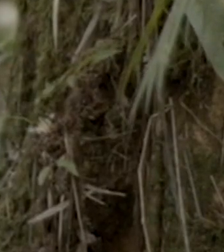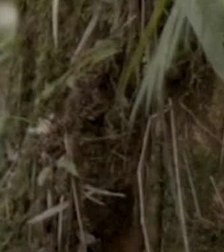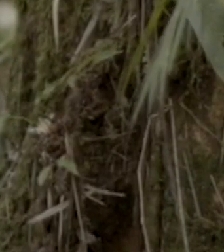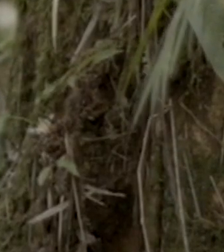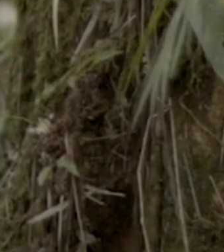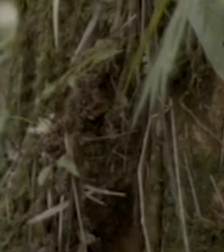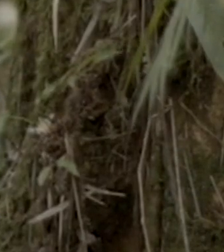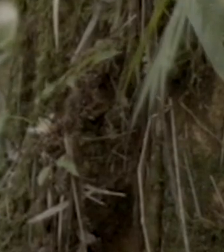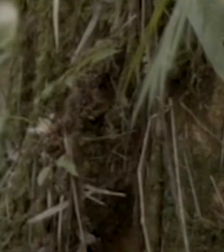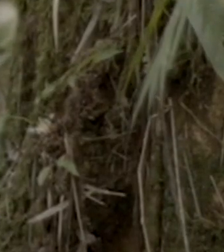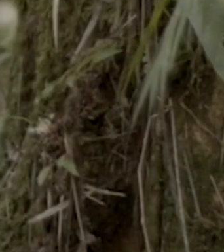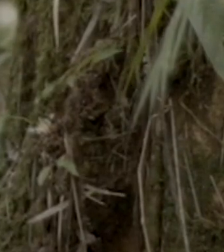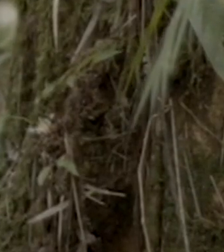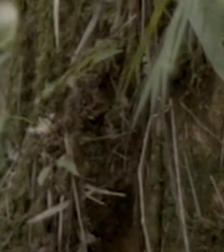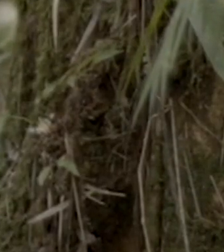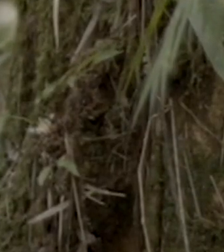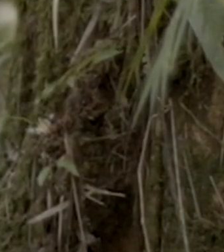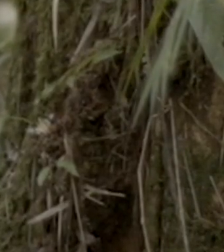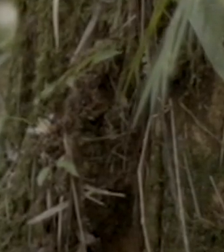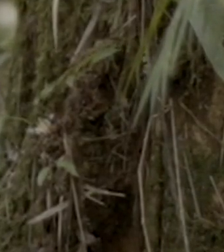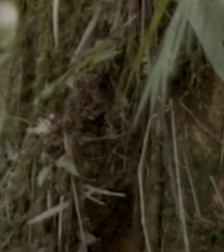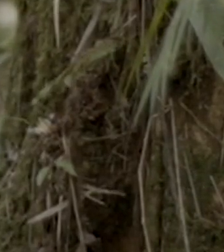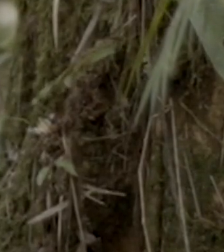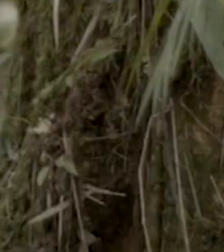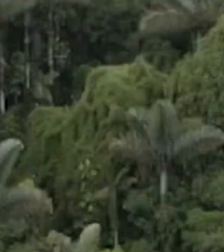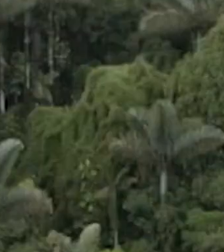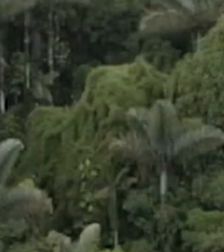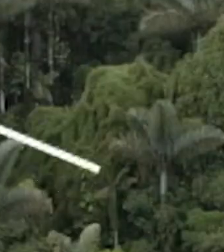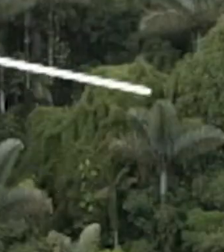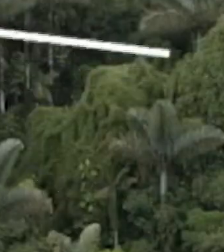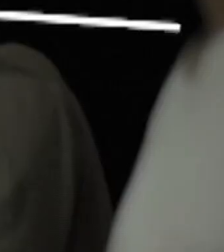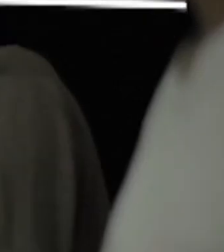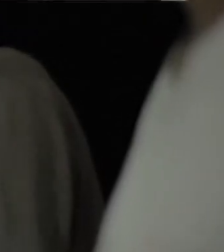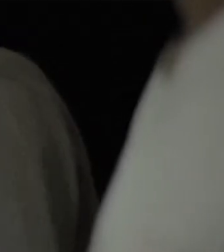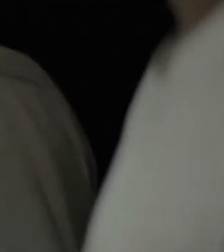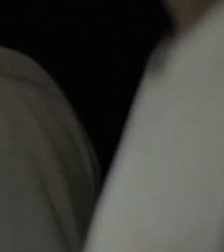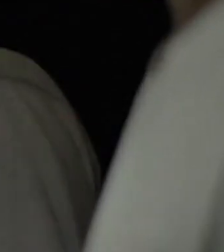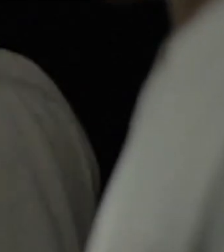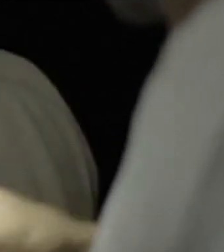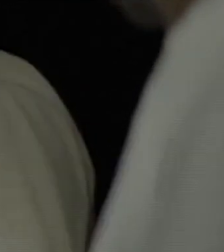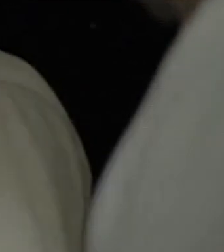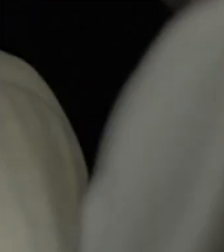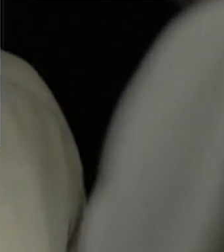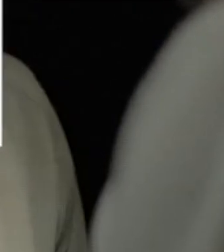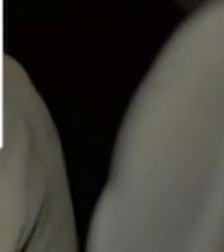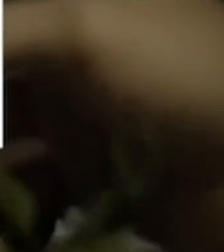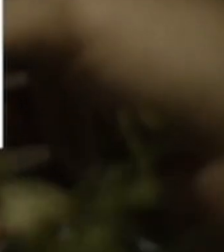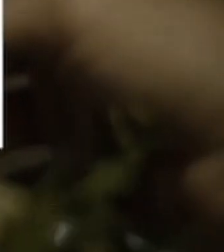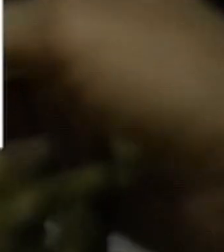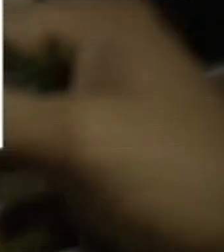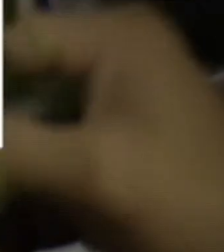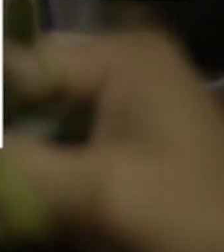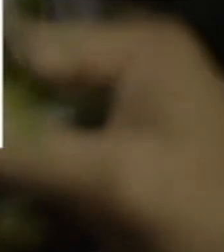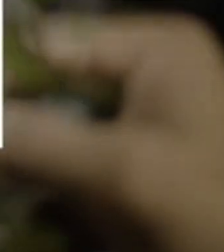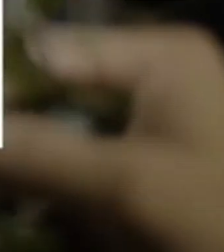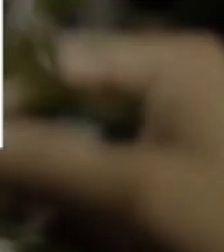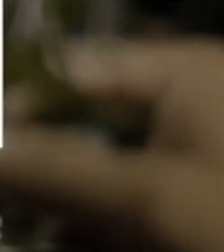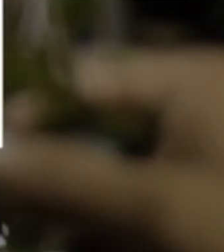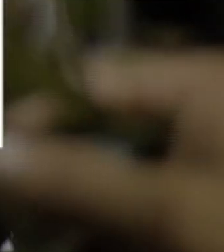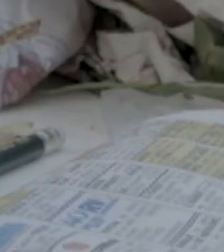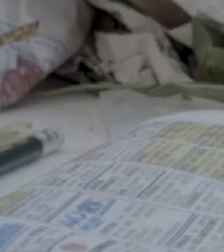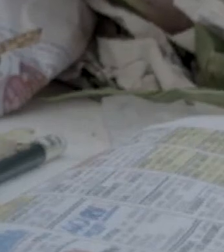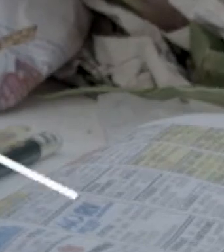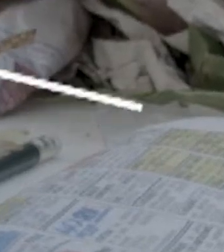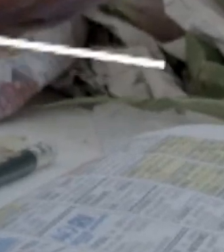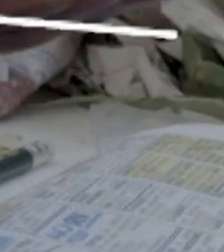para mí es estar entre el monte estar en un sitio como este la tranquilidad el jueves 22 de octubre a las 9 de